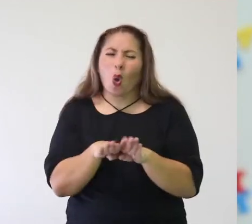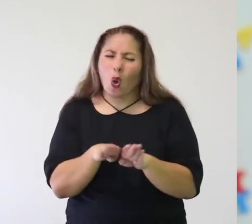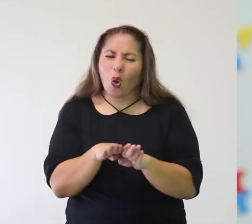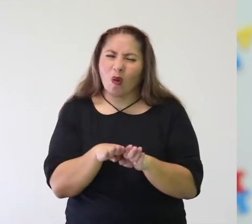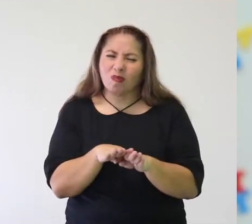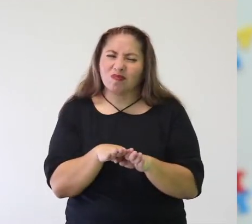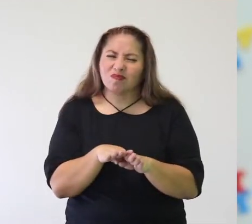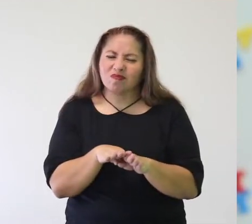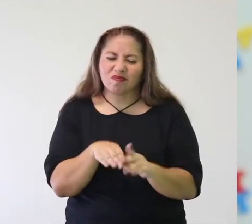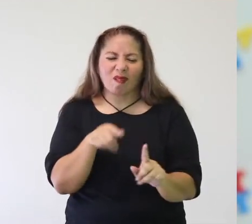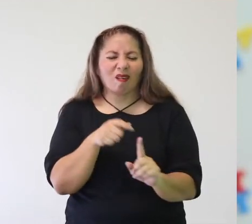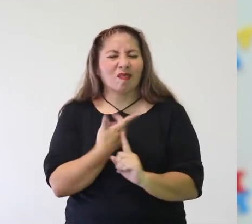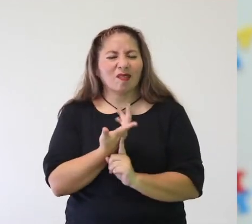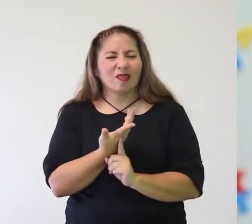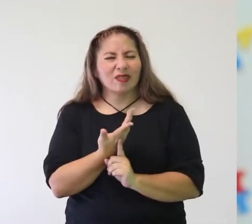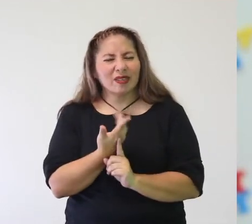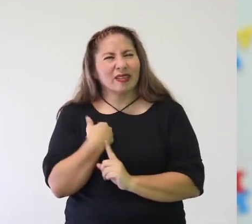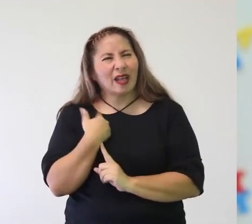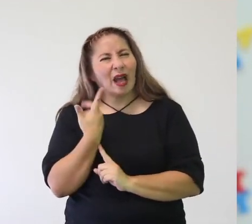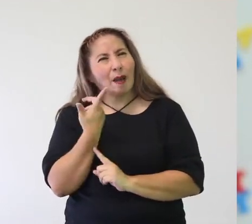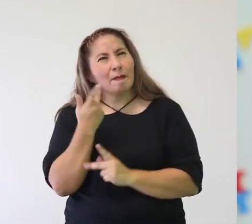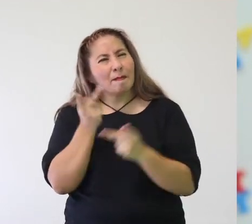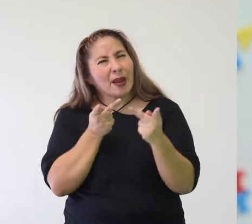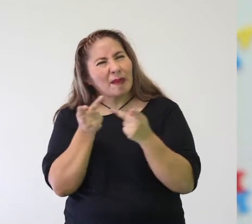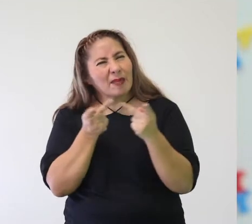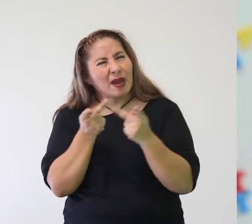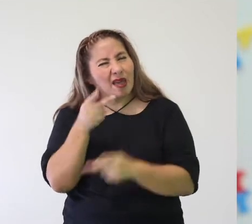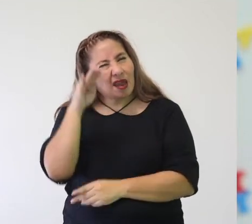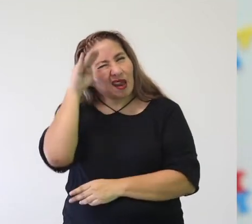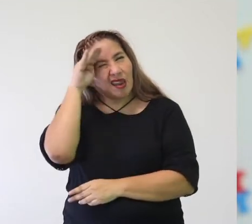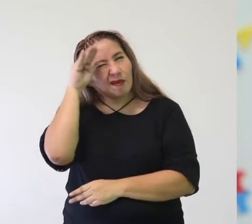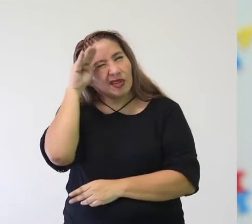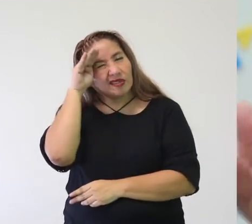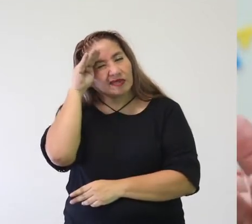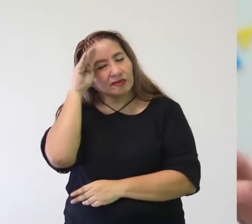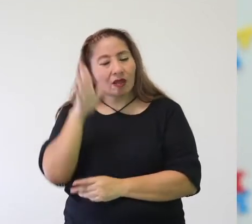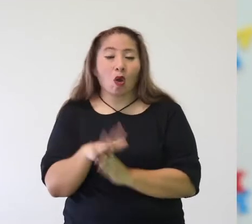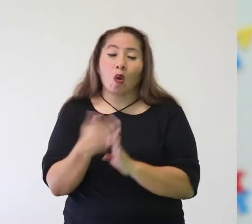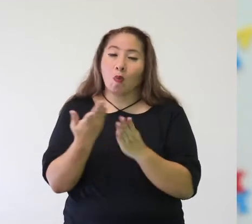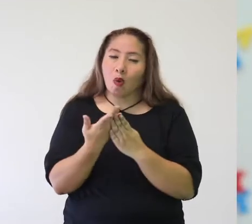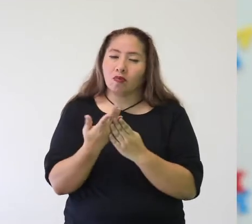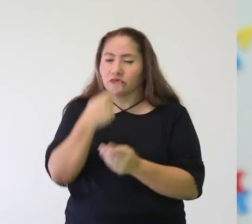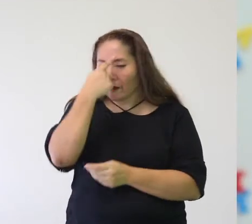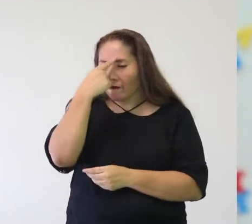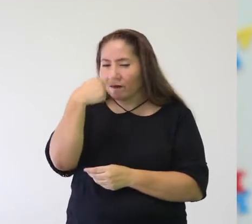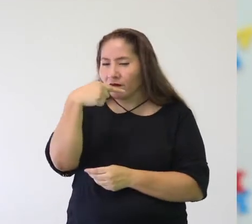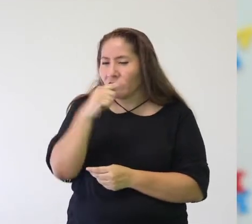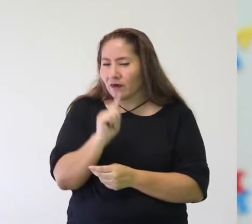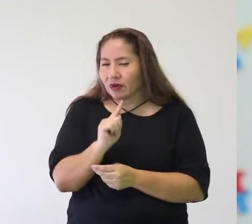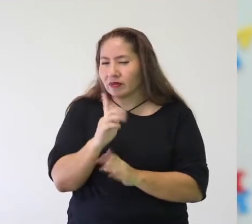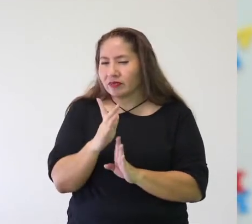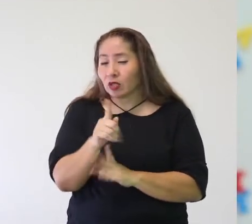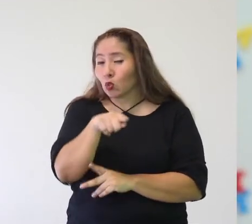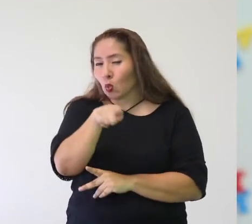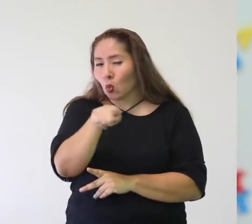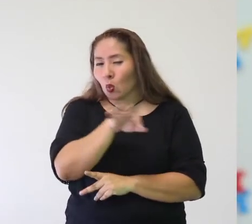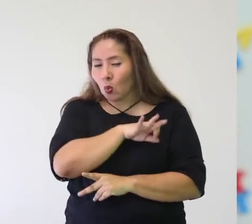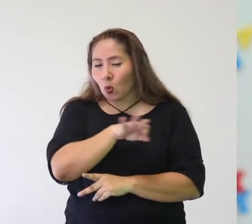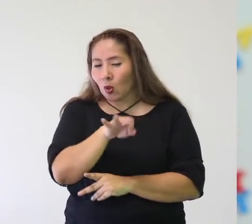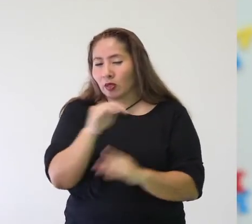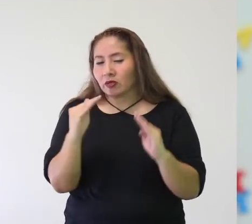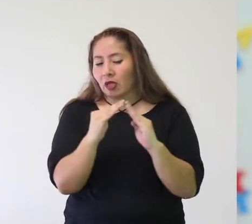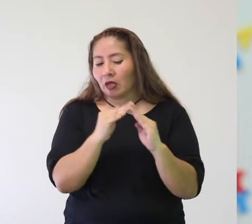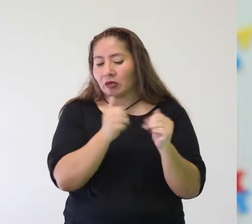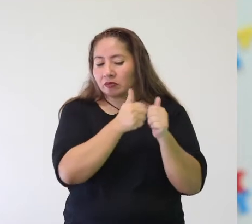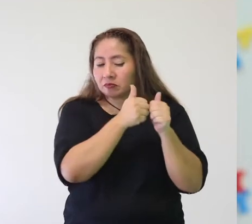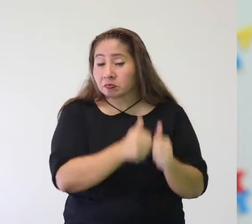mente. Para aprender a disciplinar nuestra mente, tenemos que seguir algunos sencillos pasos, sí, y ejercicios que los